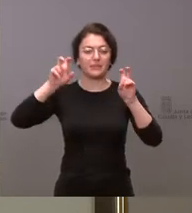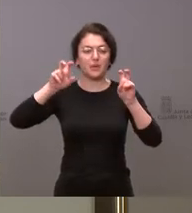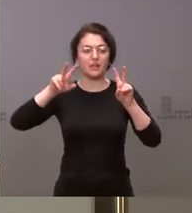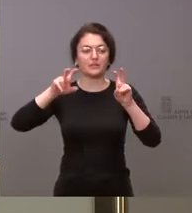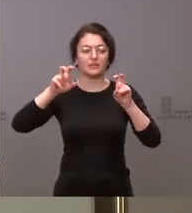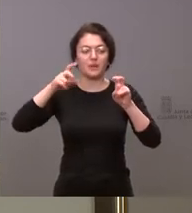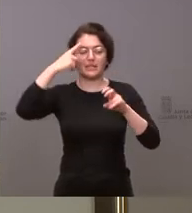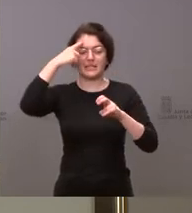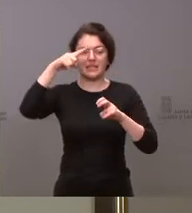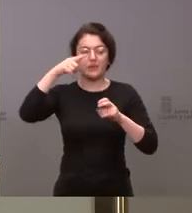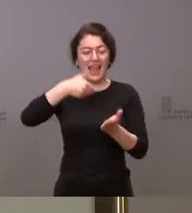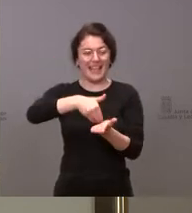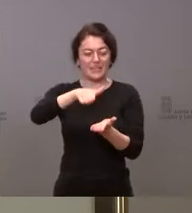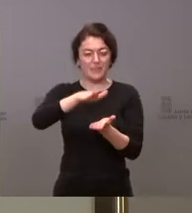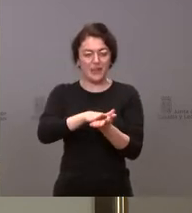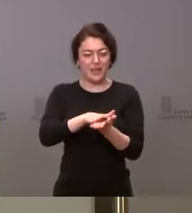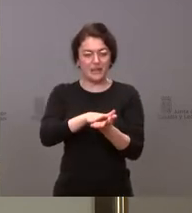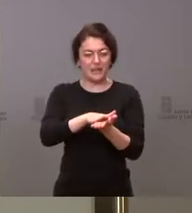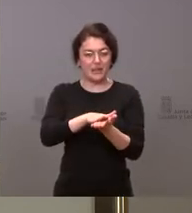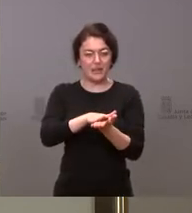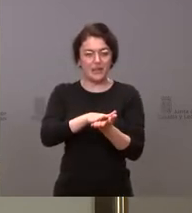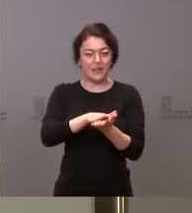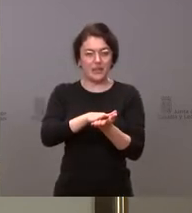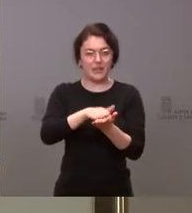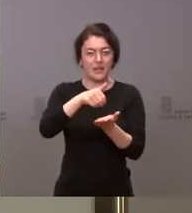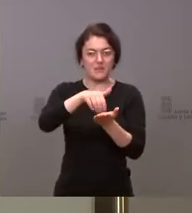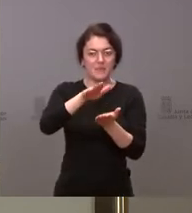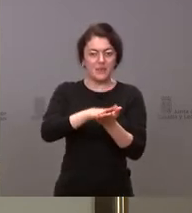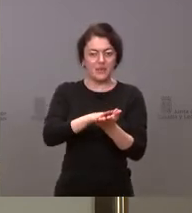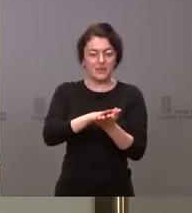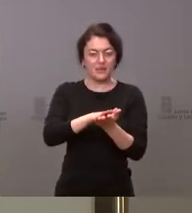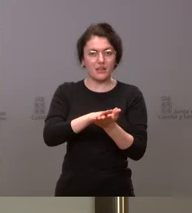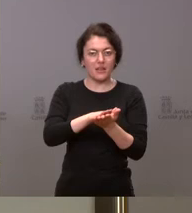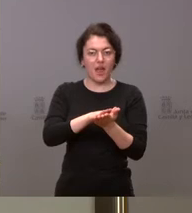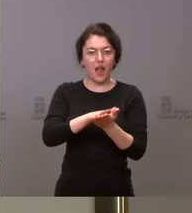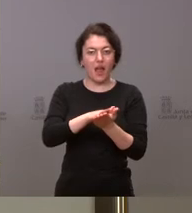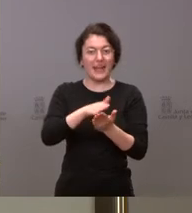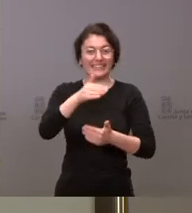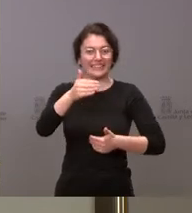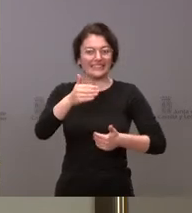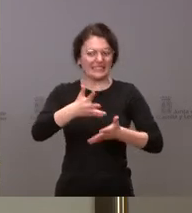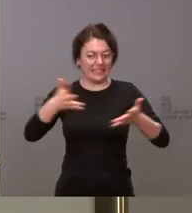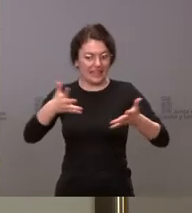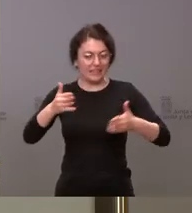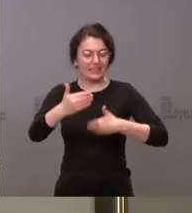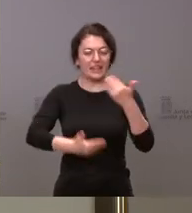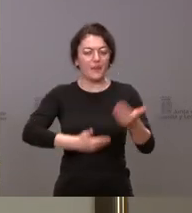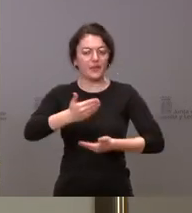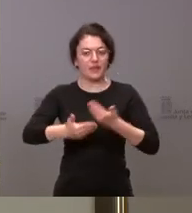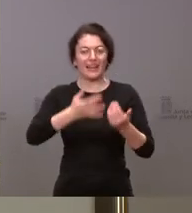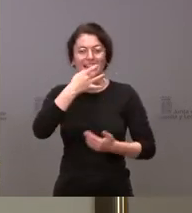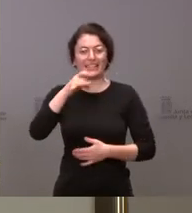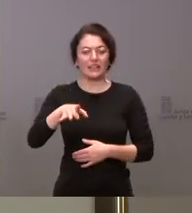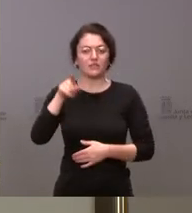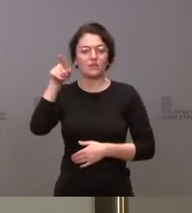sabe usted que los expedientes más grandes, los de mayor impacto son tramitados por el Gobierno y son los expedientes más